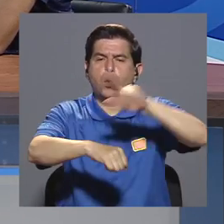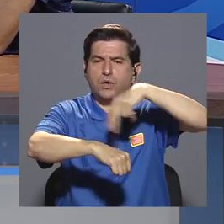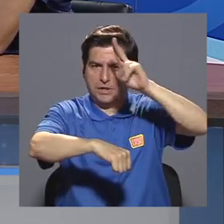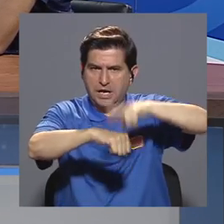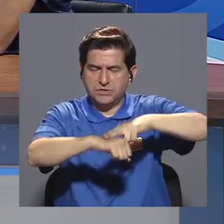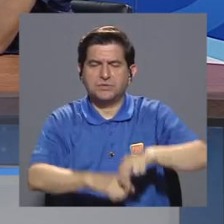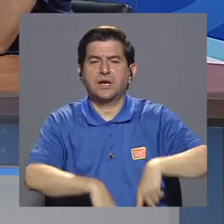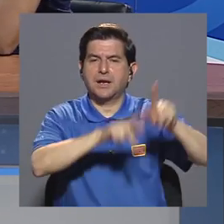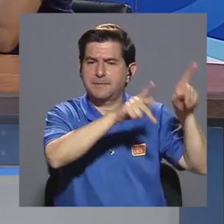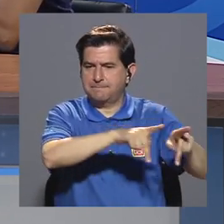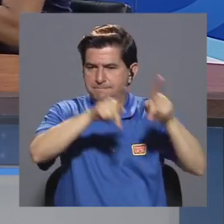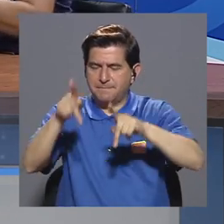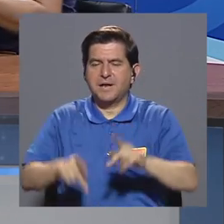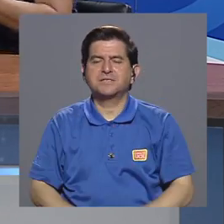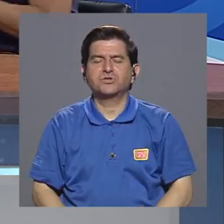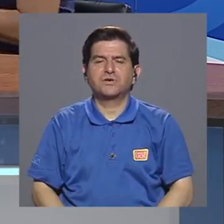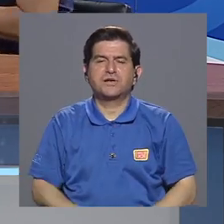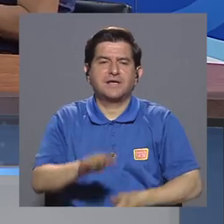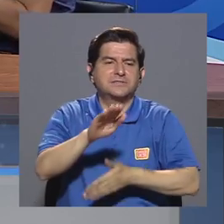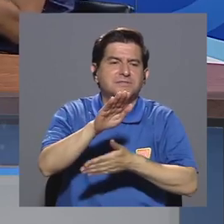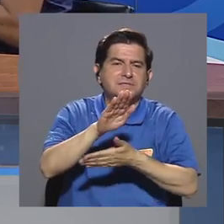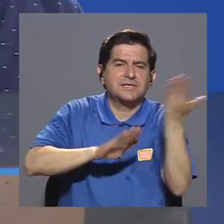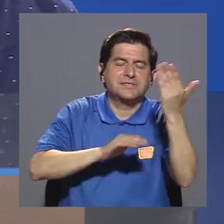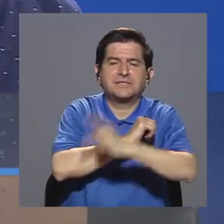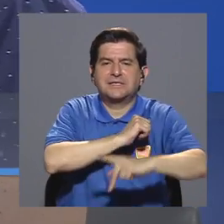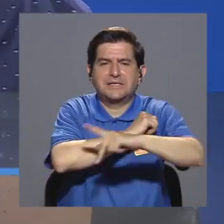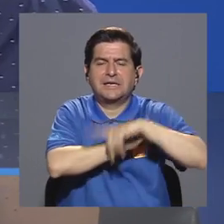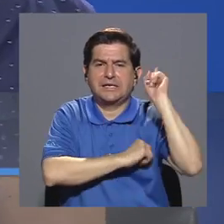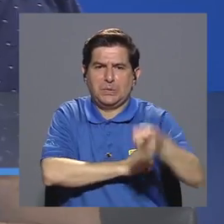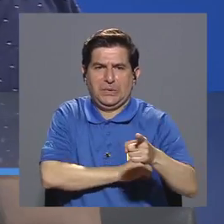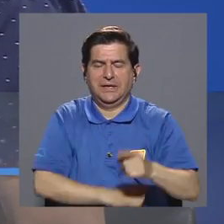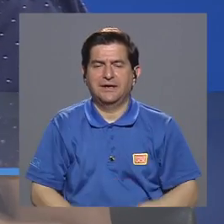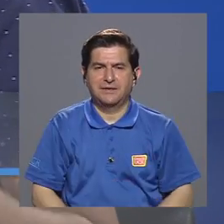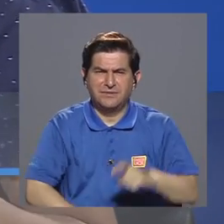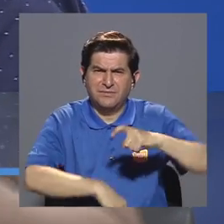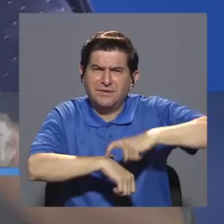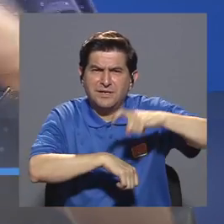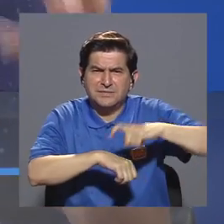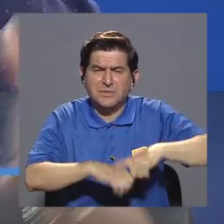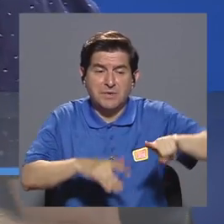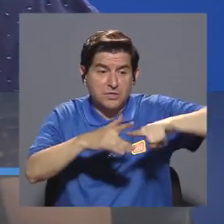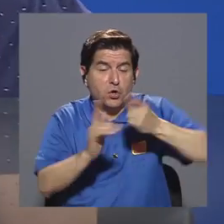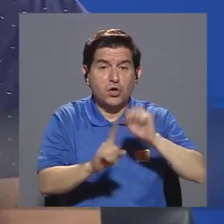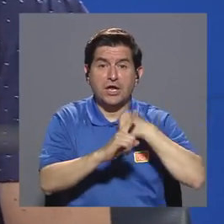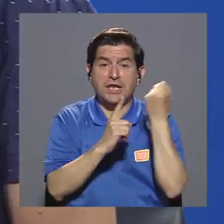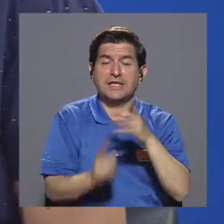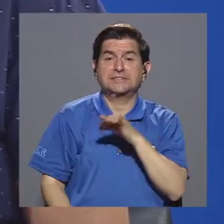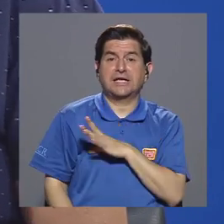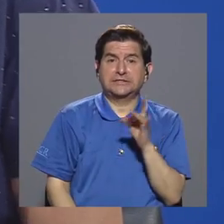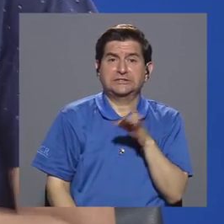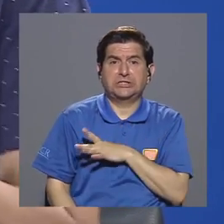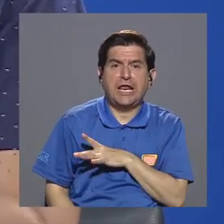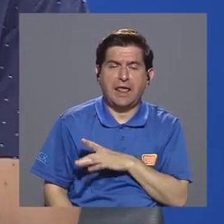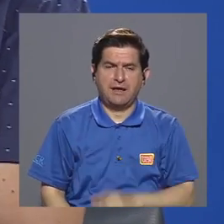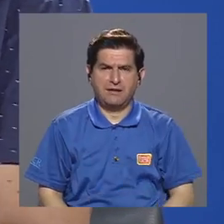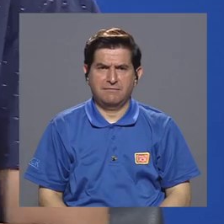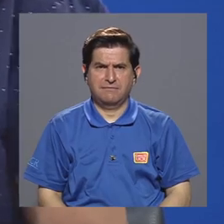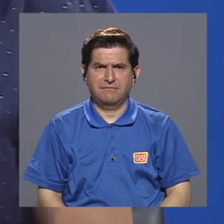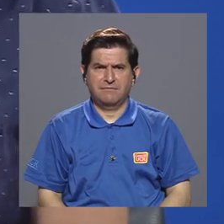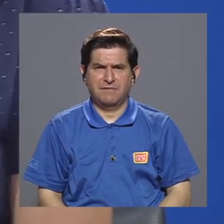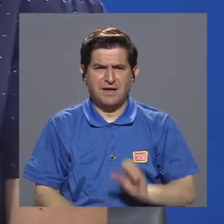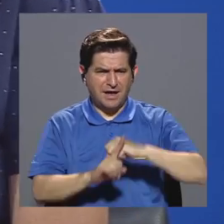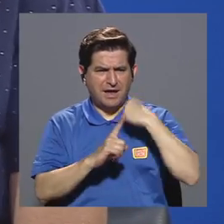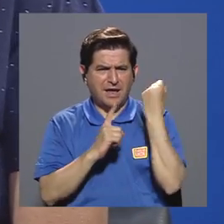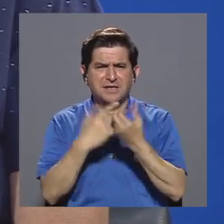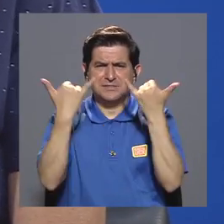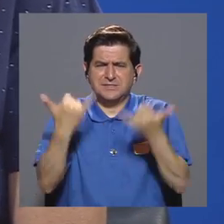Nacional sobre las personas en el exilio y en ese momento estalla toda la situación de Chile. ¿Por qué? En